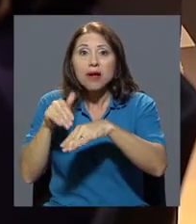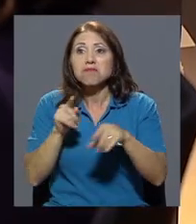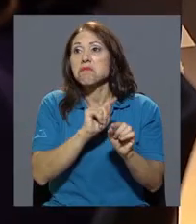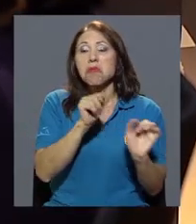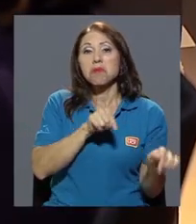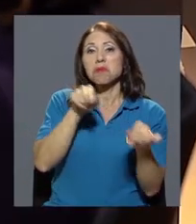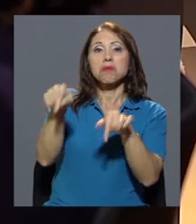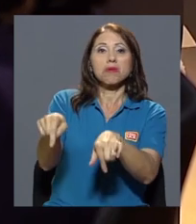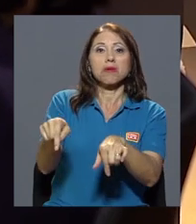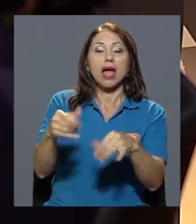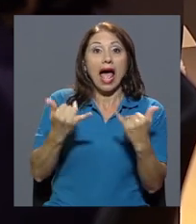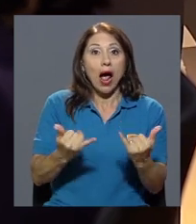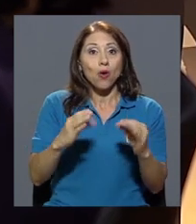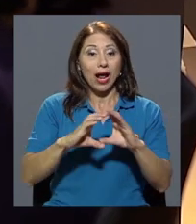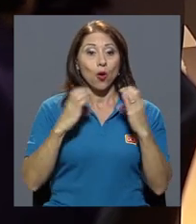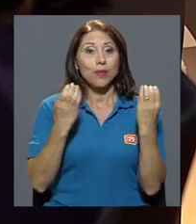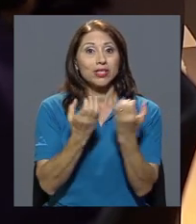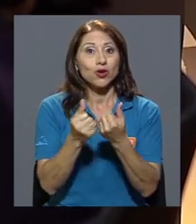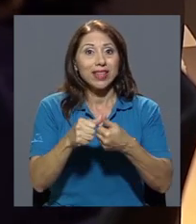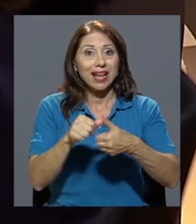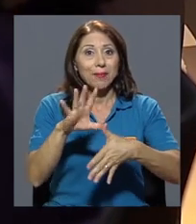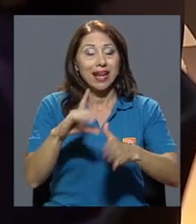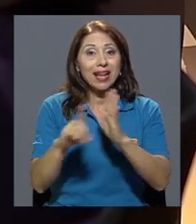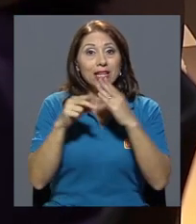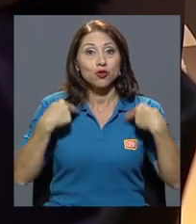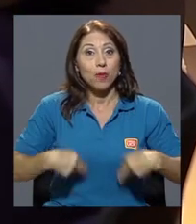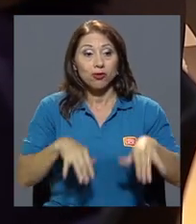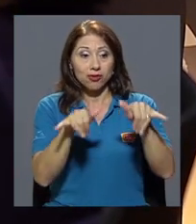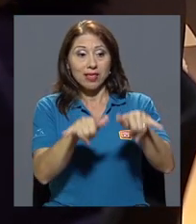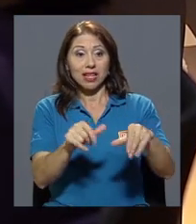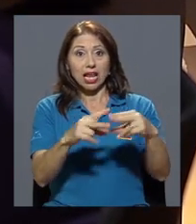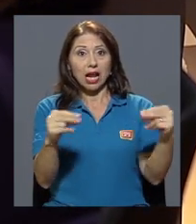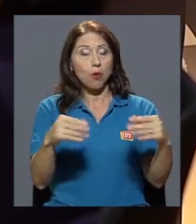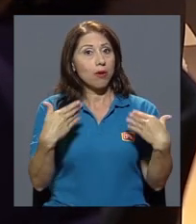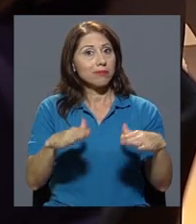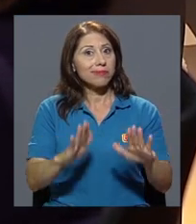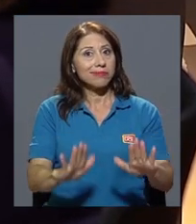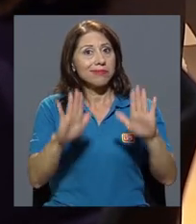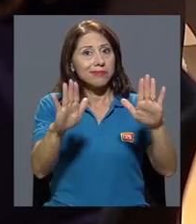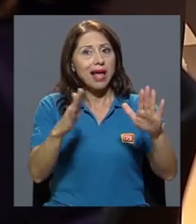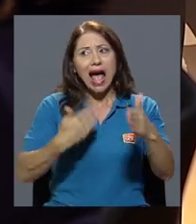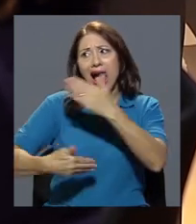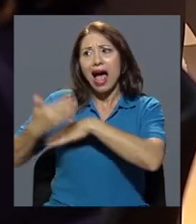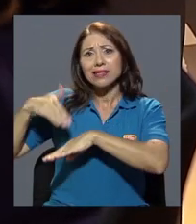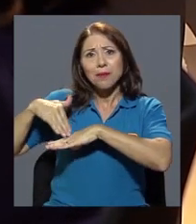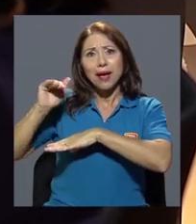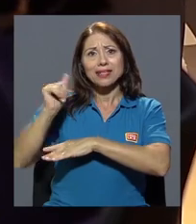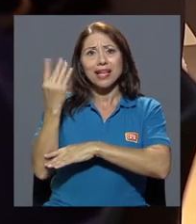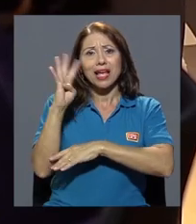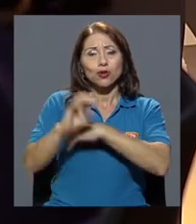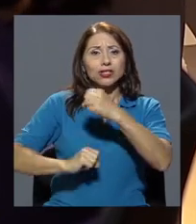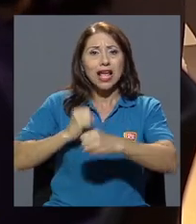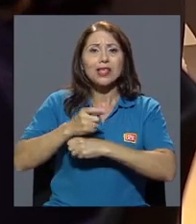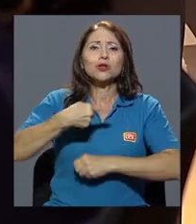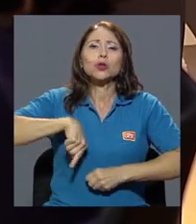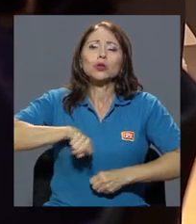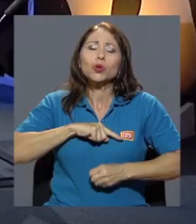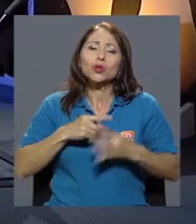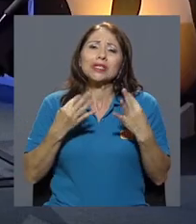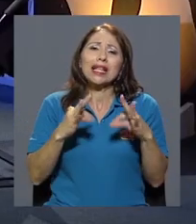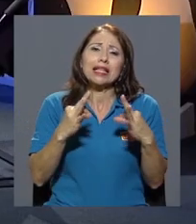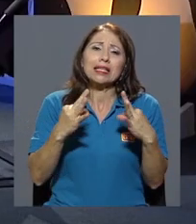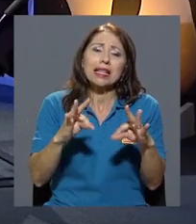Realmente el hecho de que ahora la Comisión esté en Nicaragua es excepcional. Hace más de 14 años que hemos estado intentando que